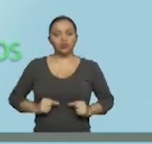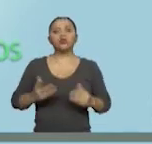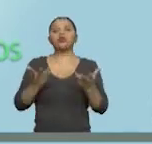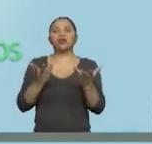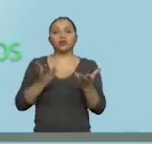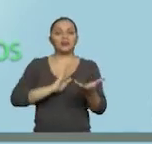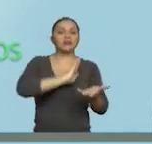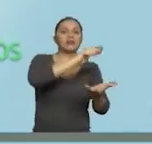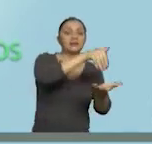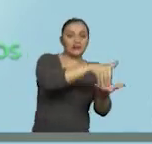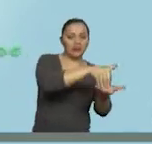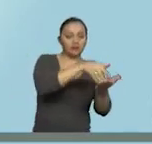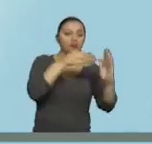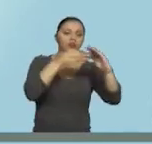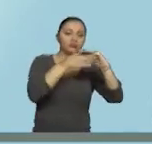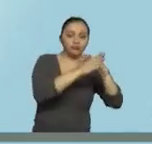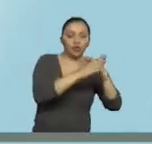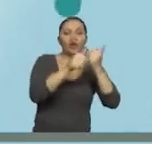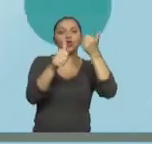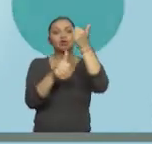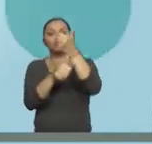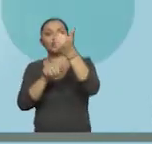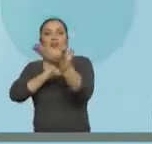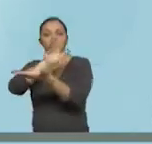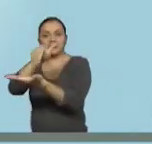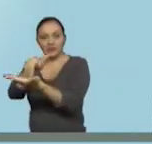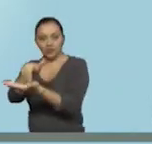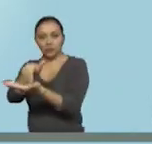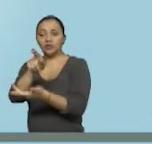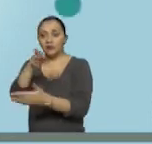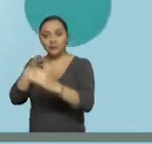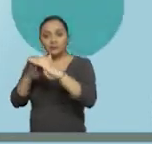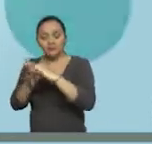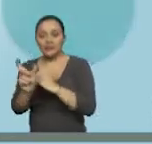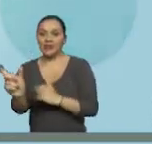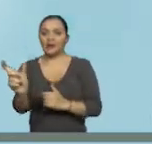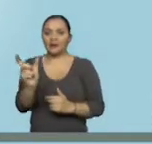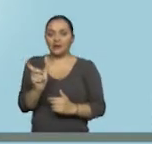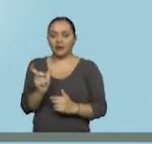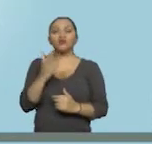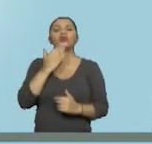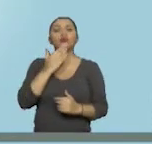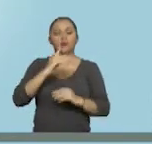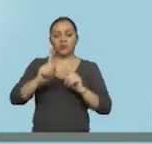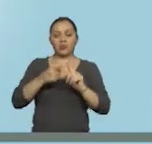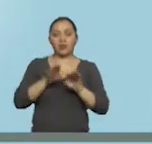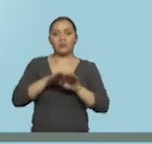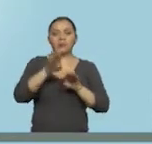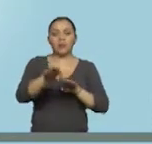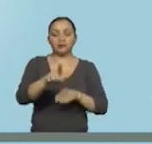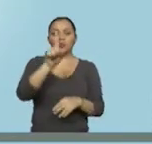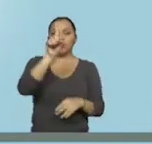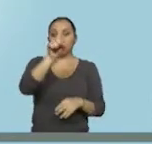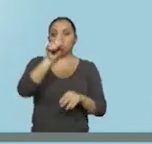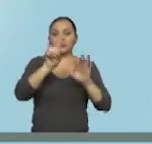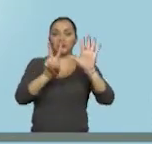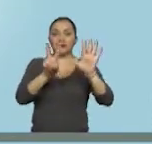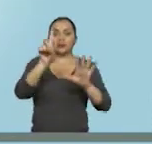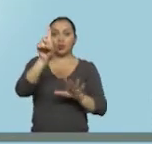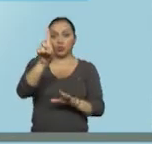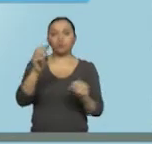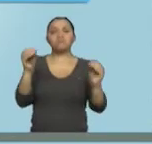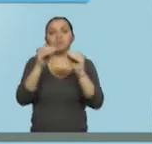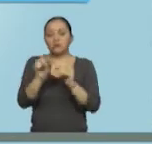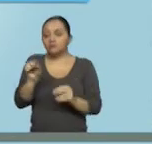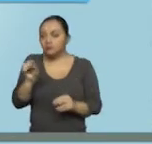centros y subcentros de salud. Ahí obtendrás tu carnet. Llama al 171 ext. 1 para obtener